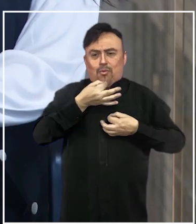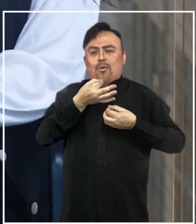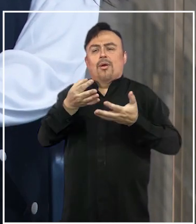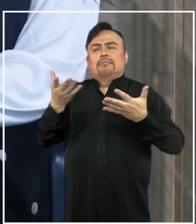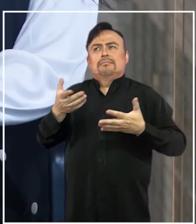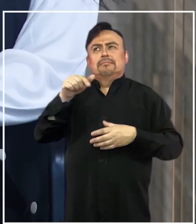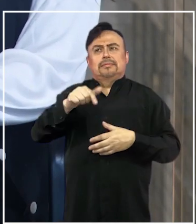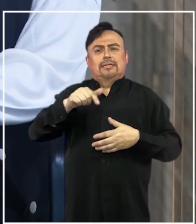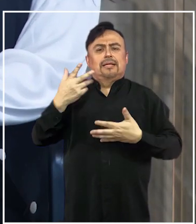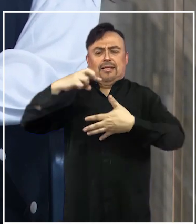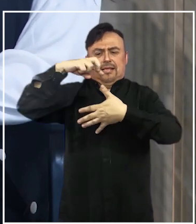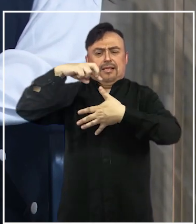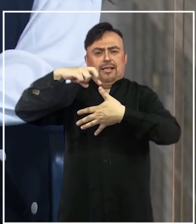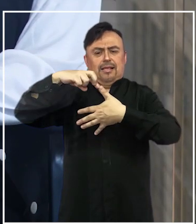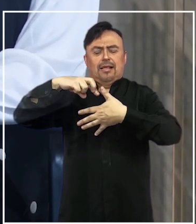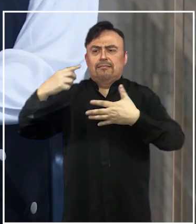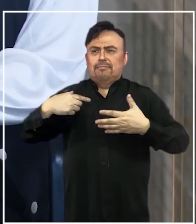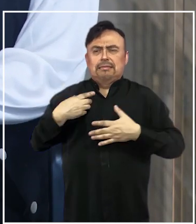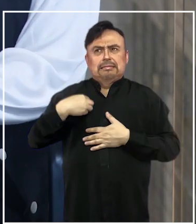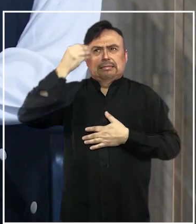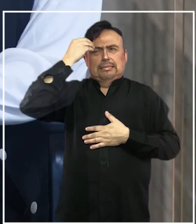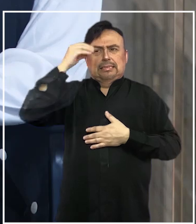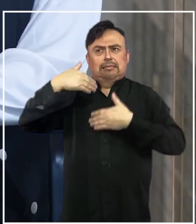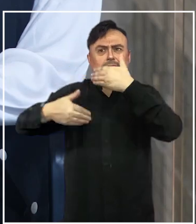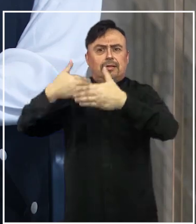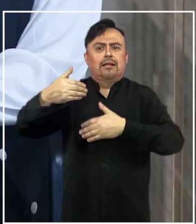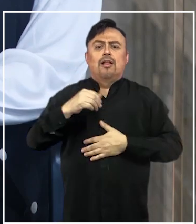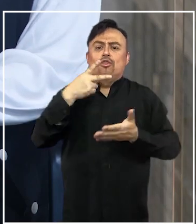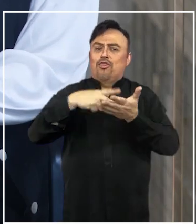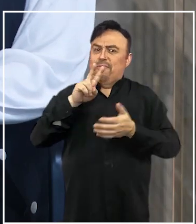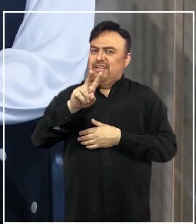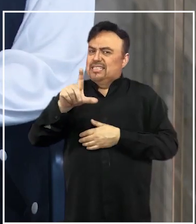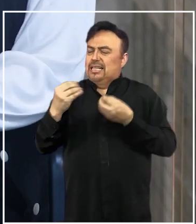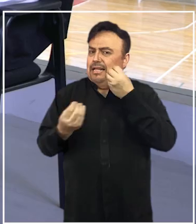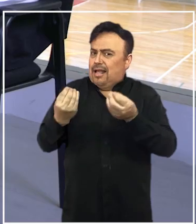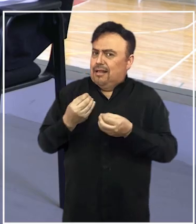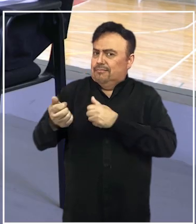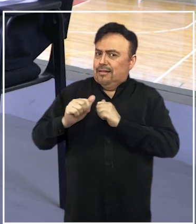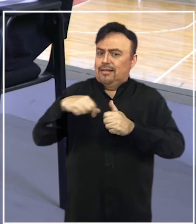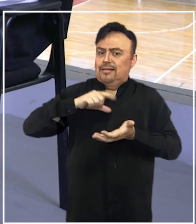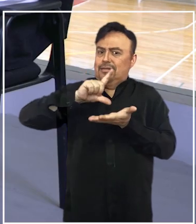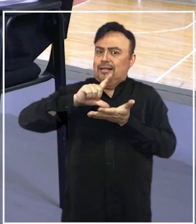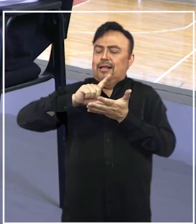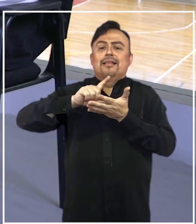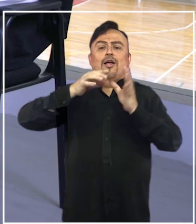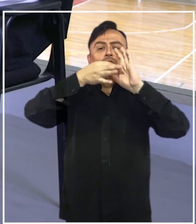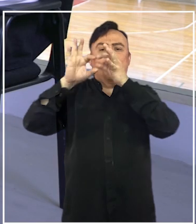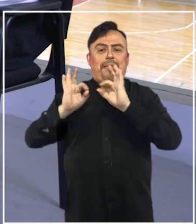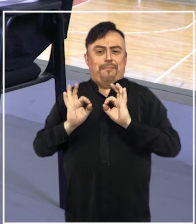parapanamericanos para este nuevo desafío que va a asumir Chile el 2027, como sede mundial de las Olimpiadas Especiales?